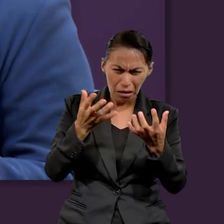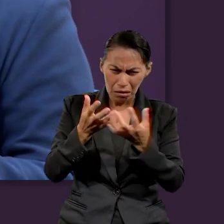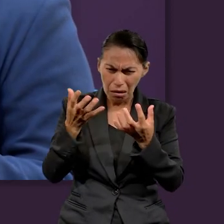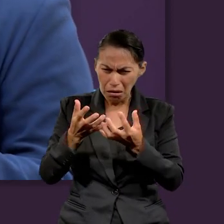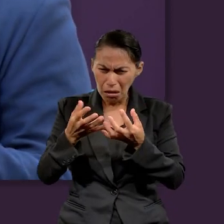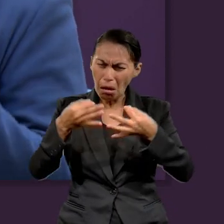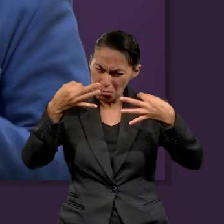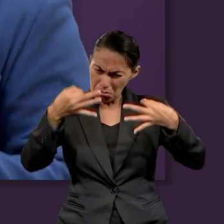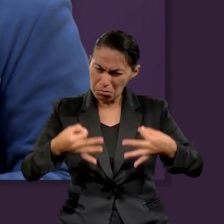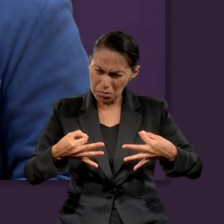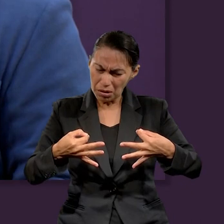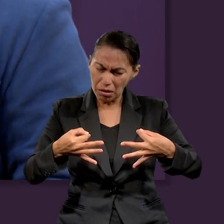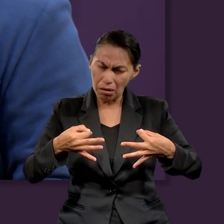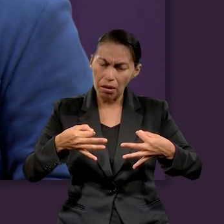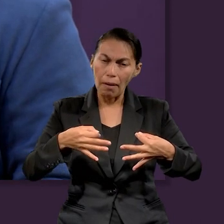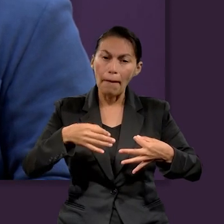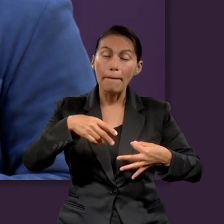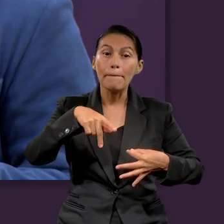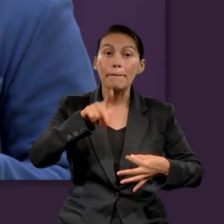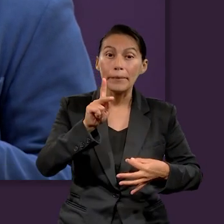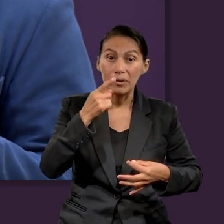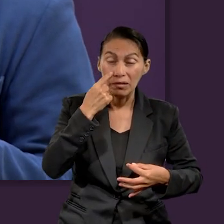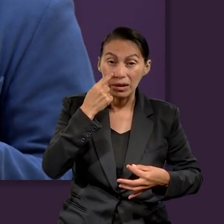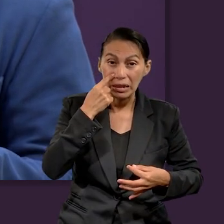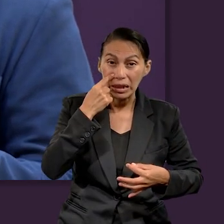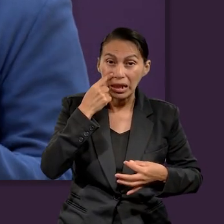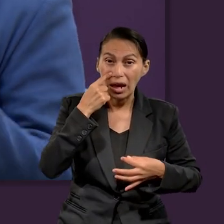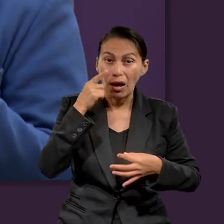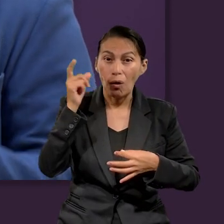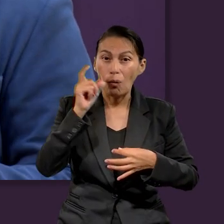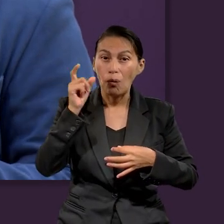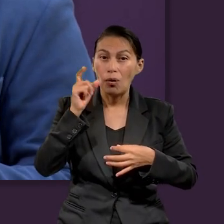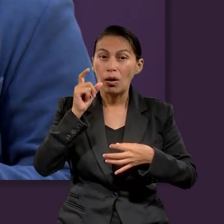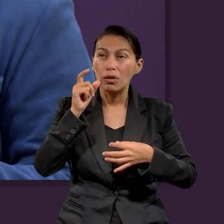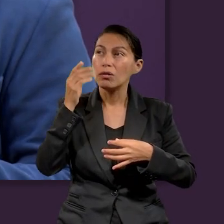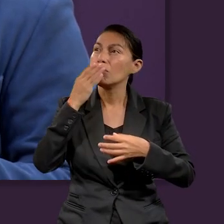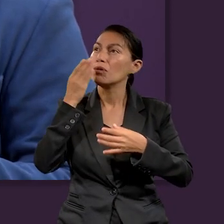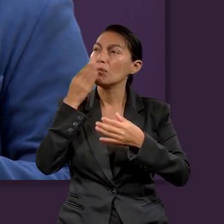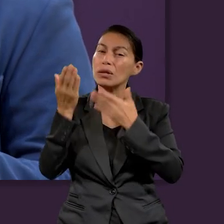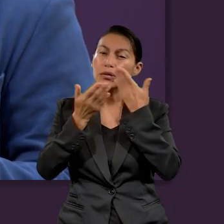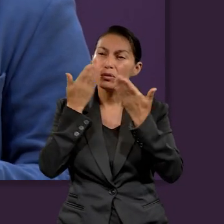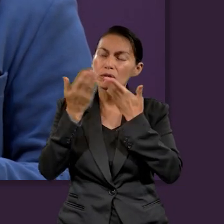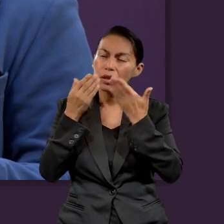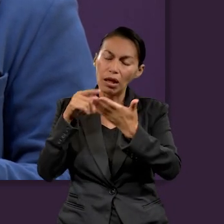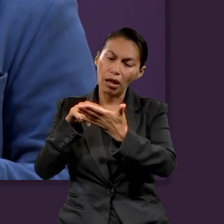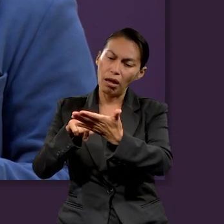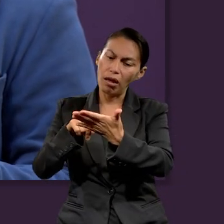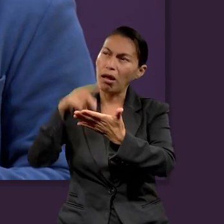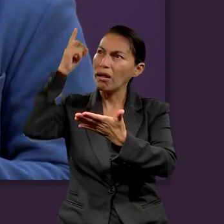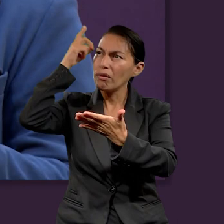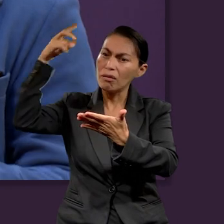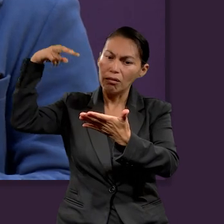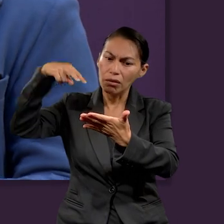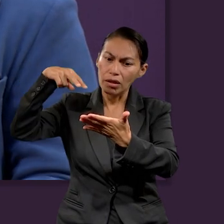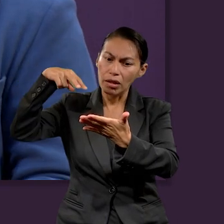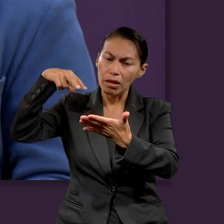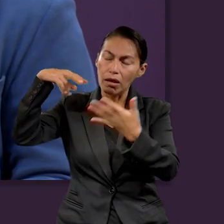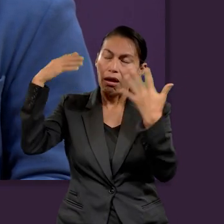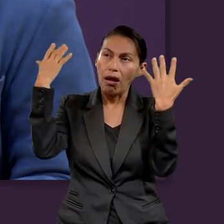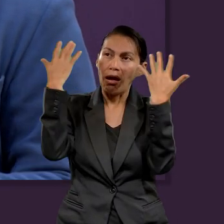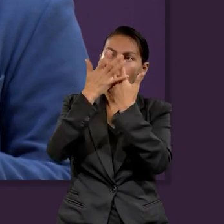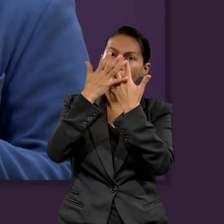perspectiva, pero cuando tú analizas a la perspectiva de Dios, te das cuenta que estás haciendo todo mal.